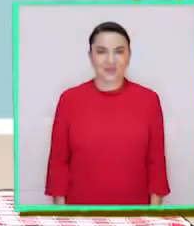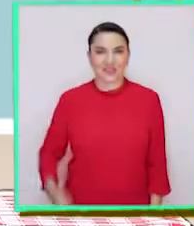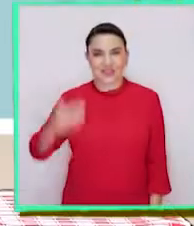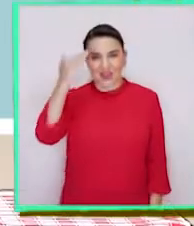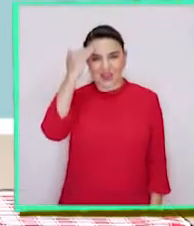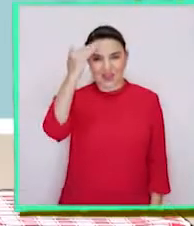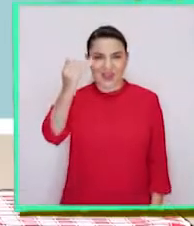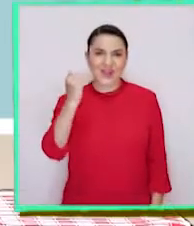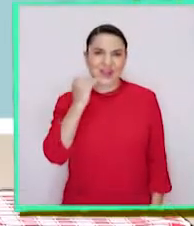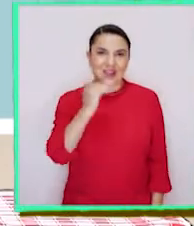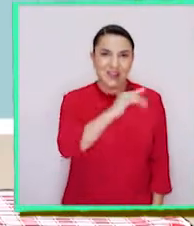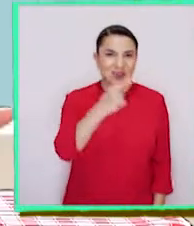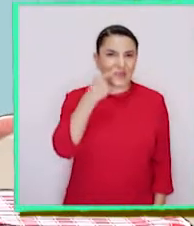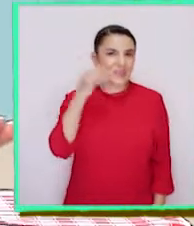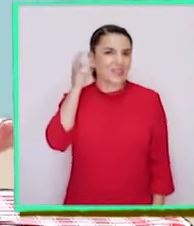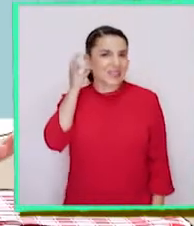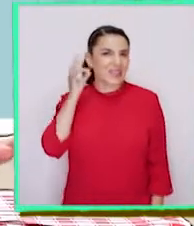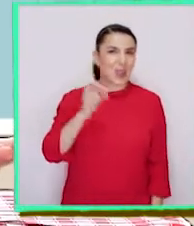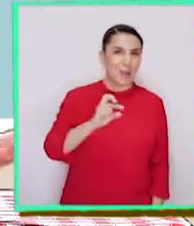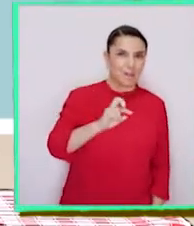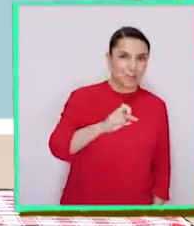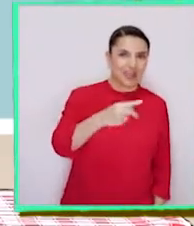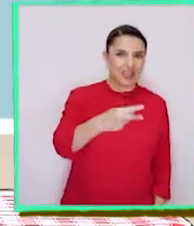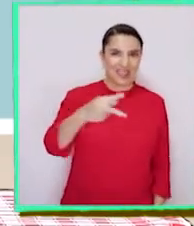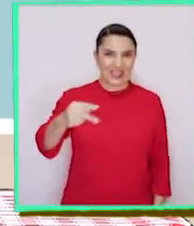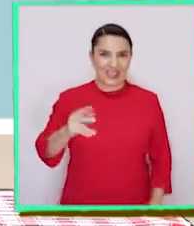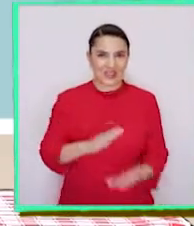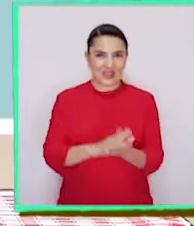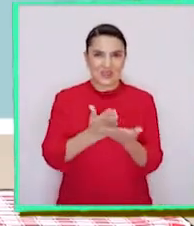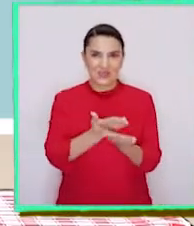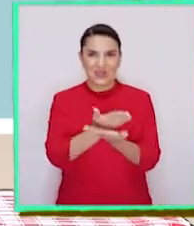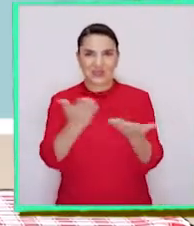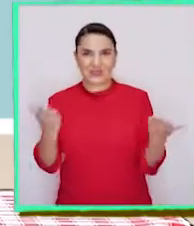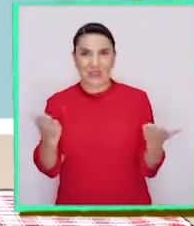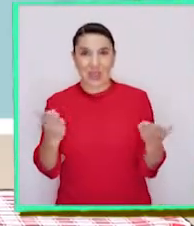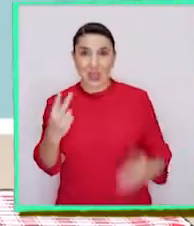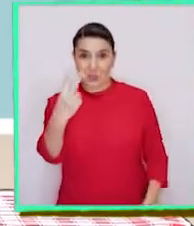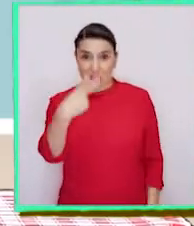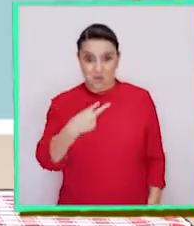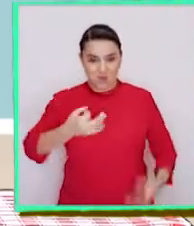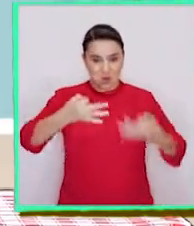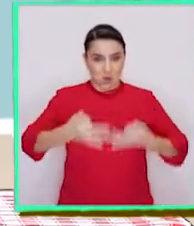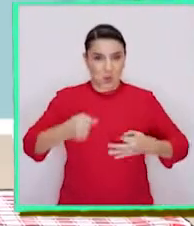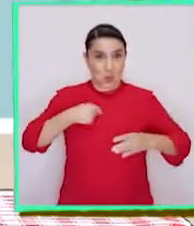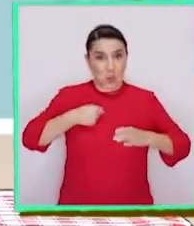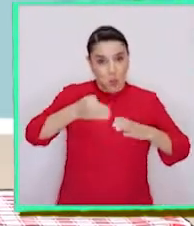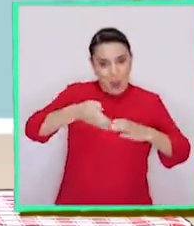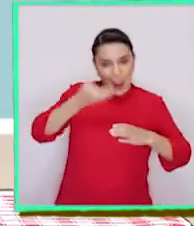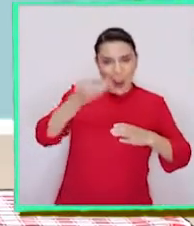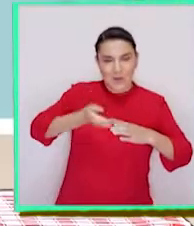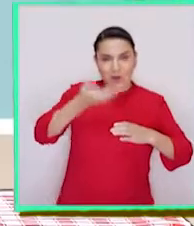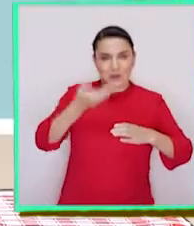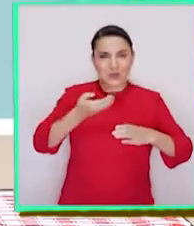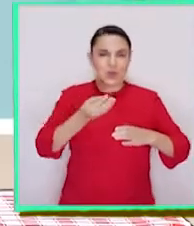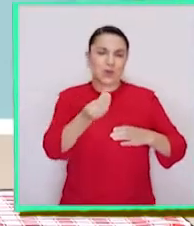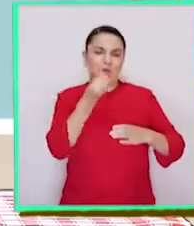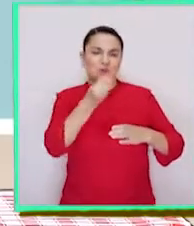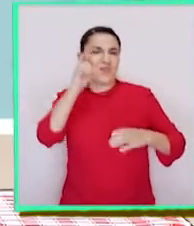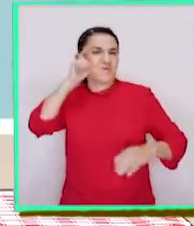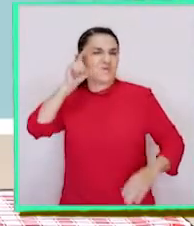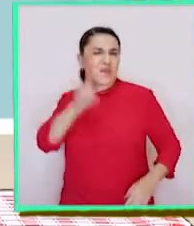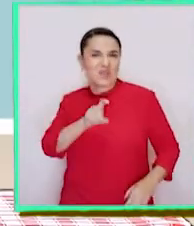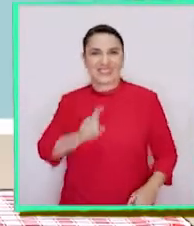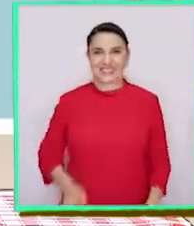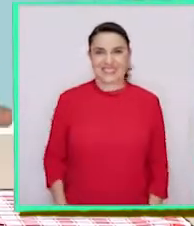¡Hola niños y niñas de prekínder y kínder! ¿Cómo están? Me pillaron justo almorzando mi plato